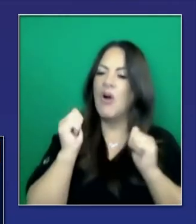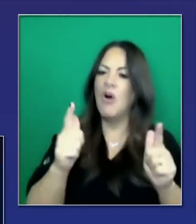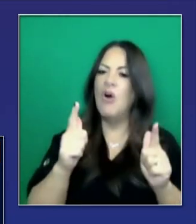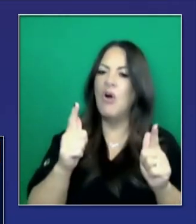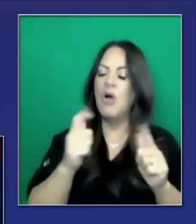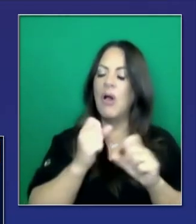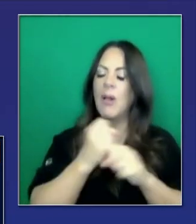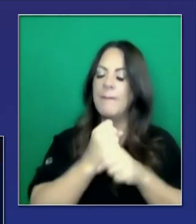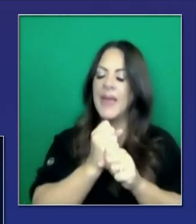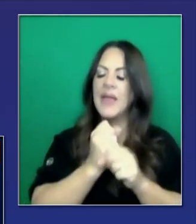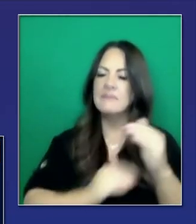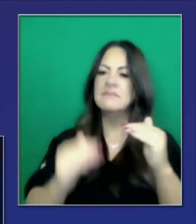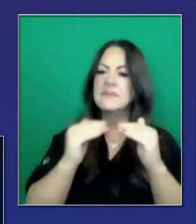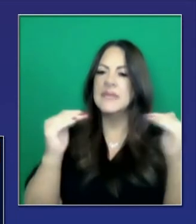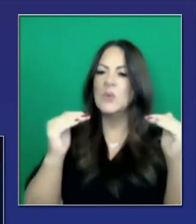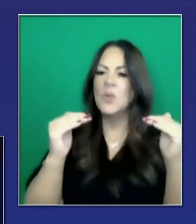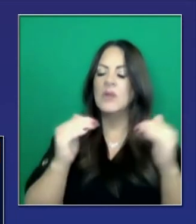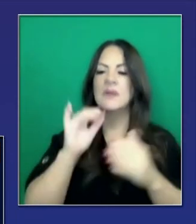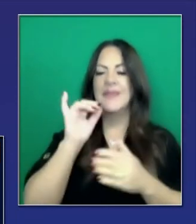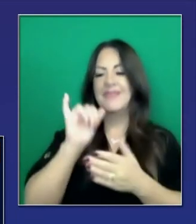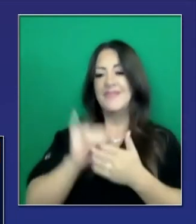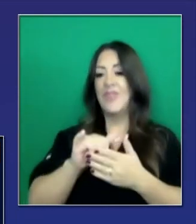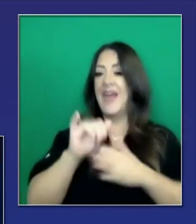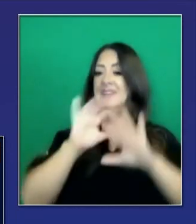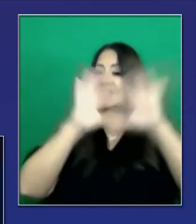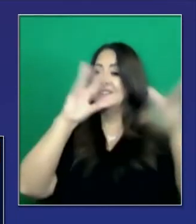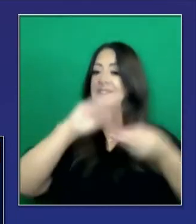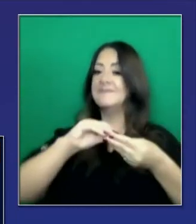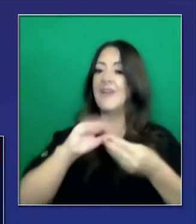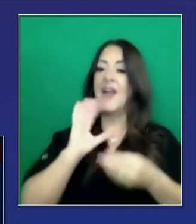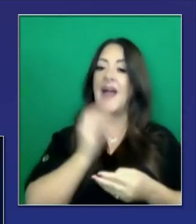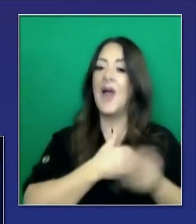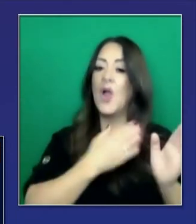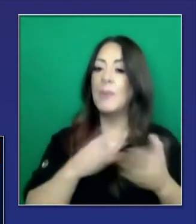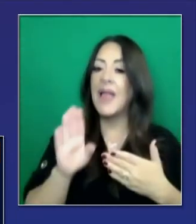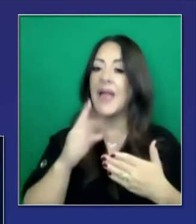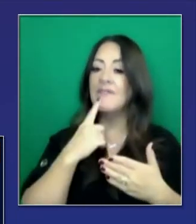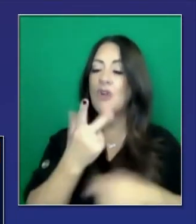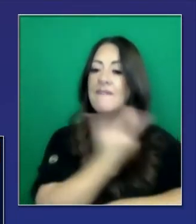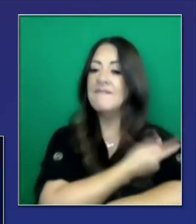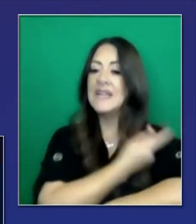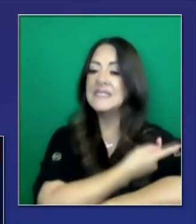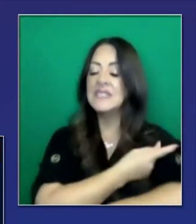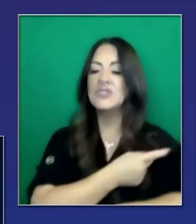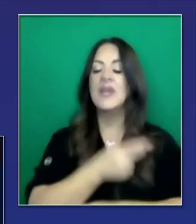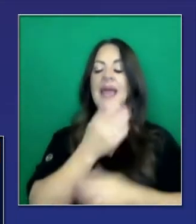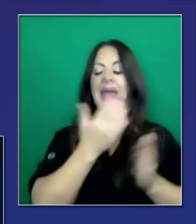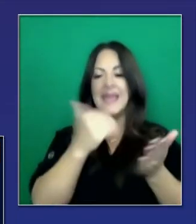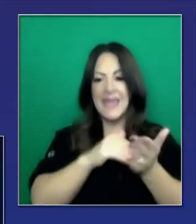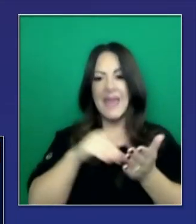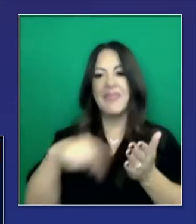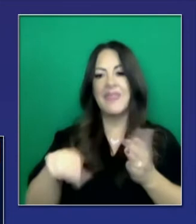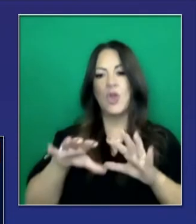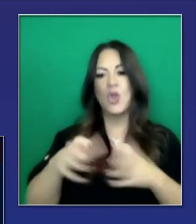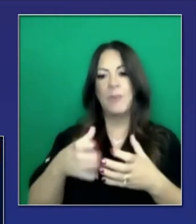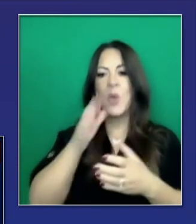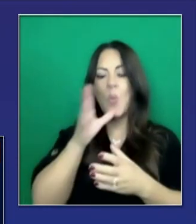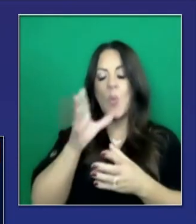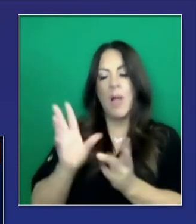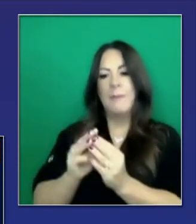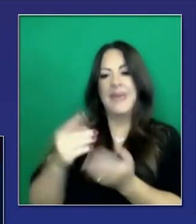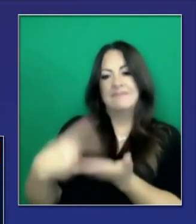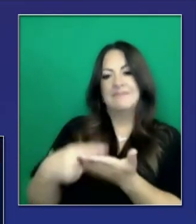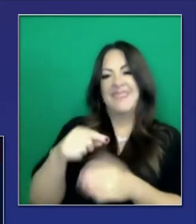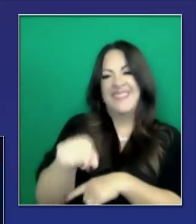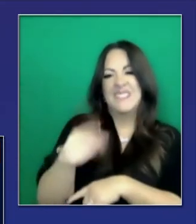nivel. De modo que ese es el plan para la vacunación de la comunidad. Eso se discutirá el miércoles y una vez más espero que